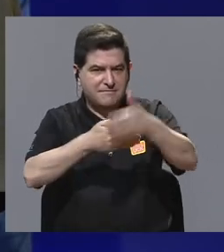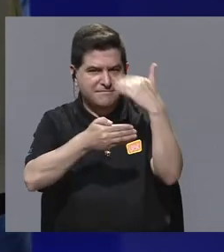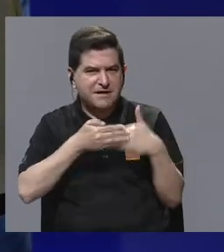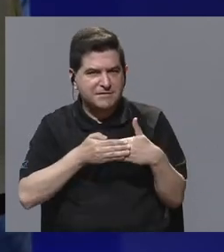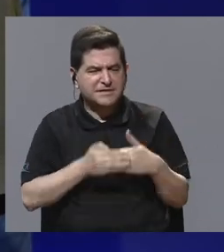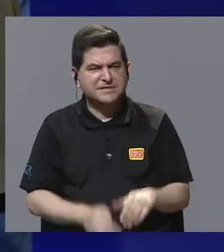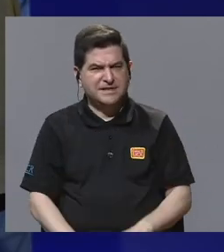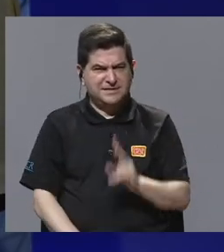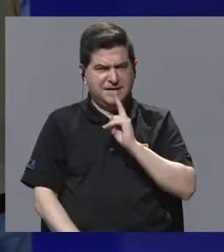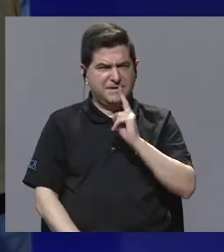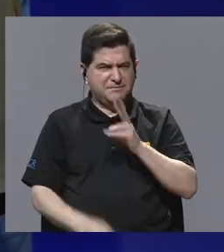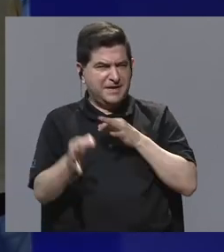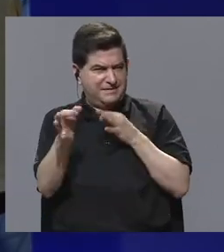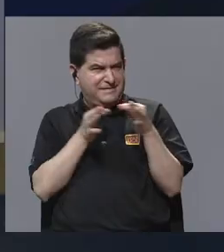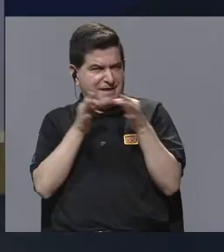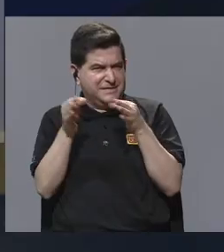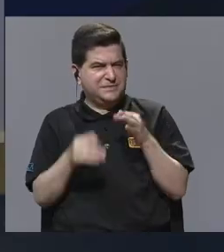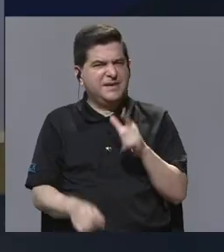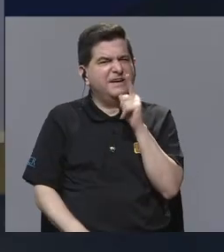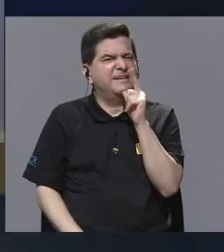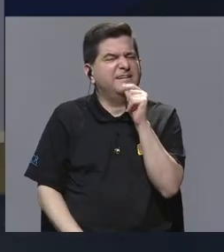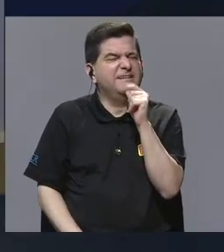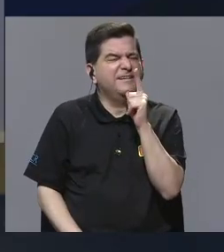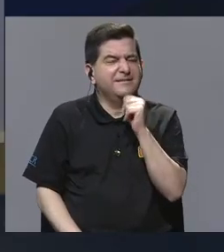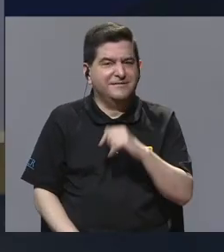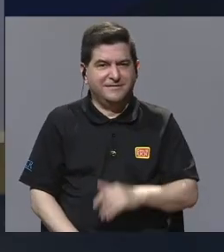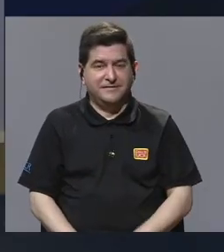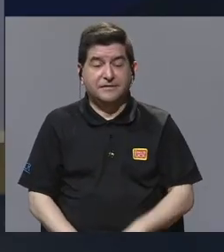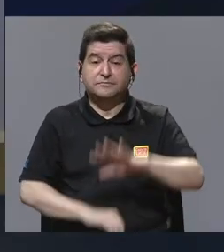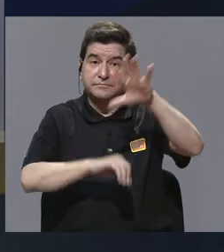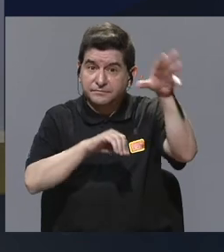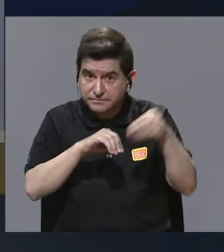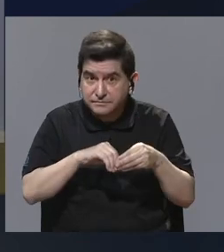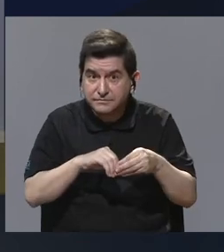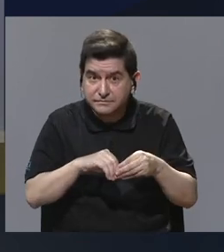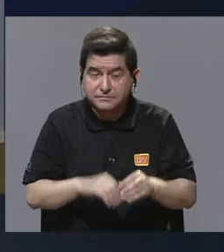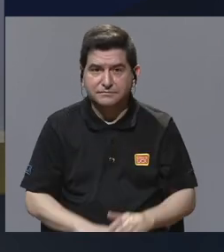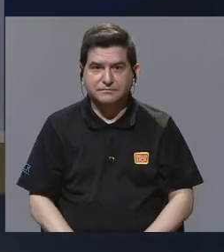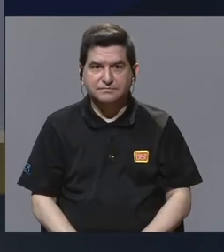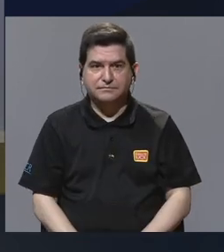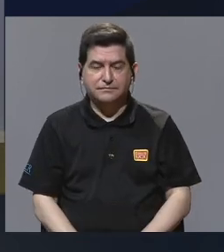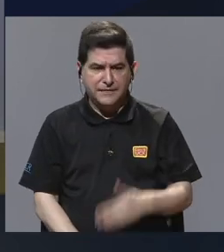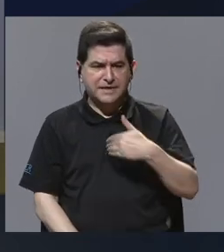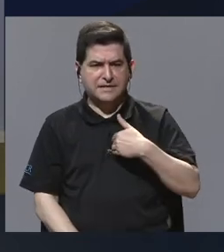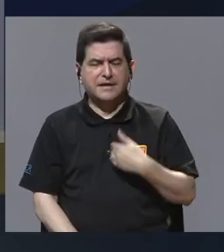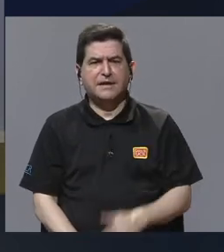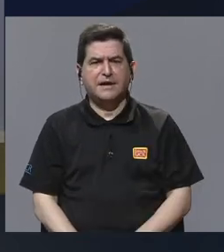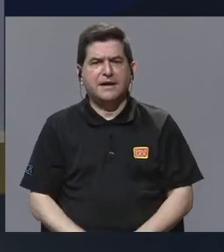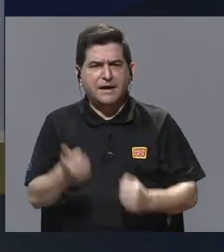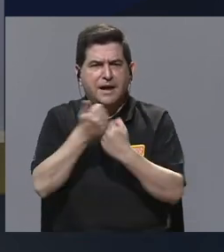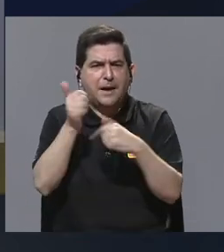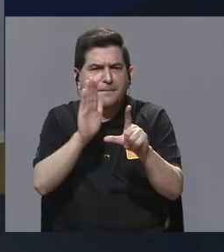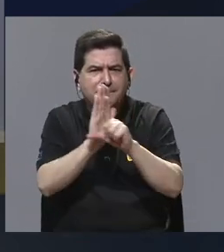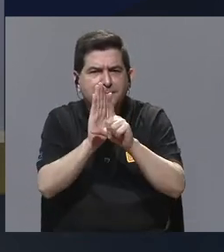verdaderamente explicar cosas y que además, digámoslo, que tuviera legitimidad, porque yo creo que mucha gente podría